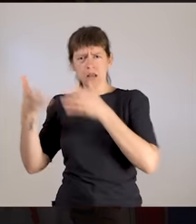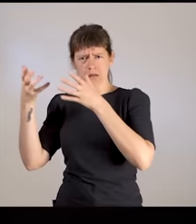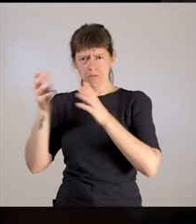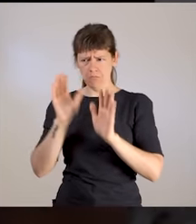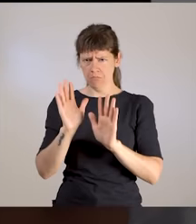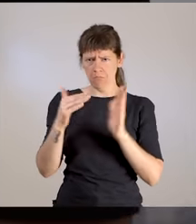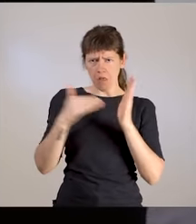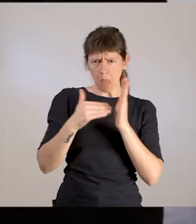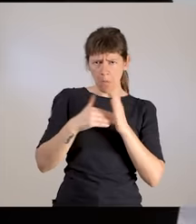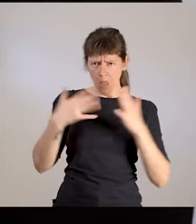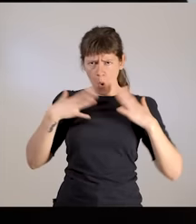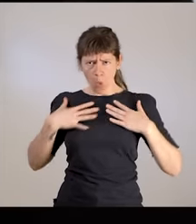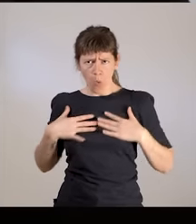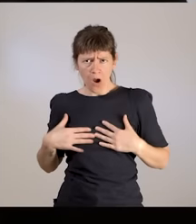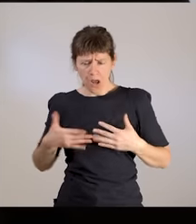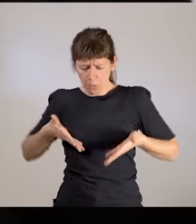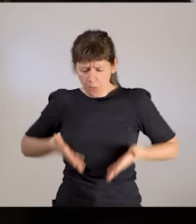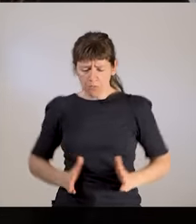vaginal.